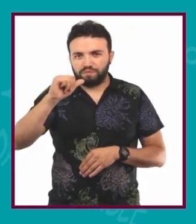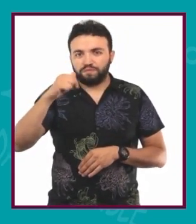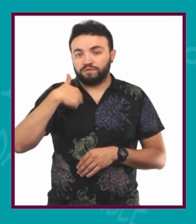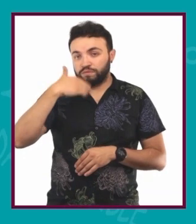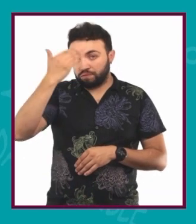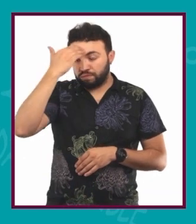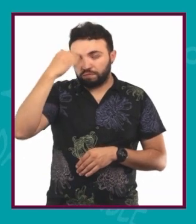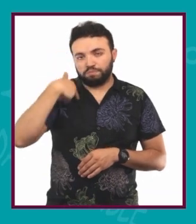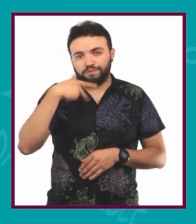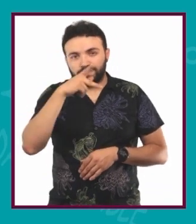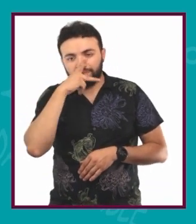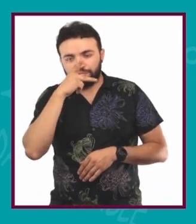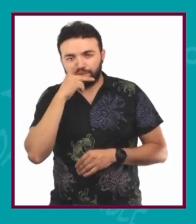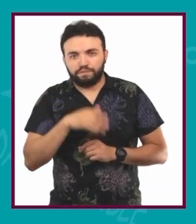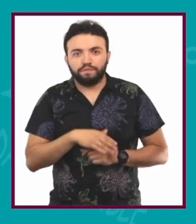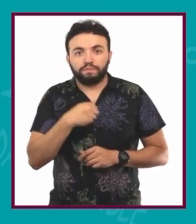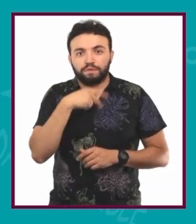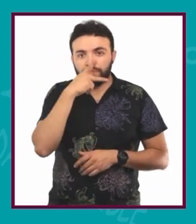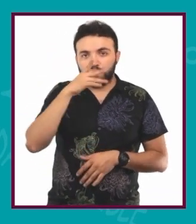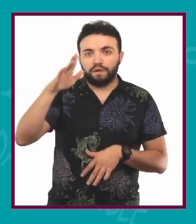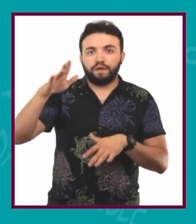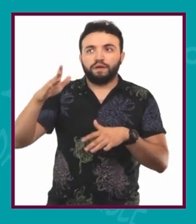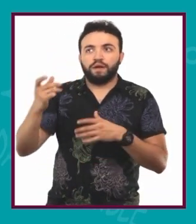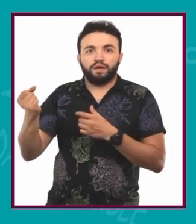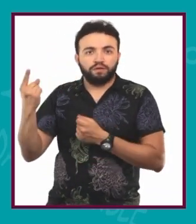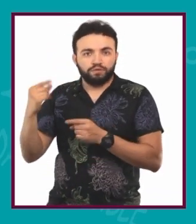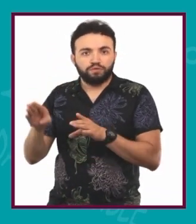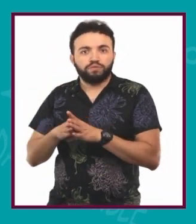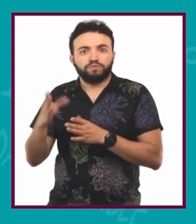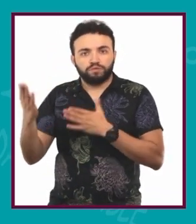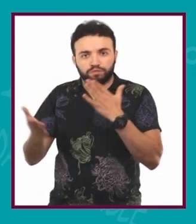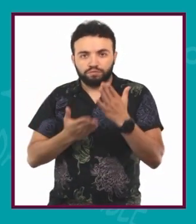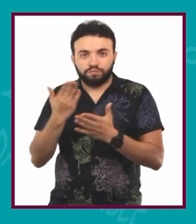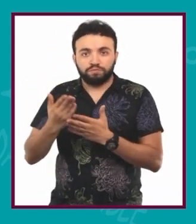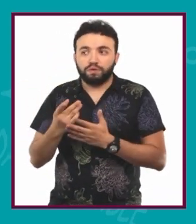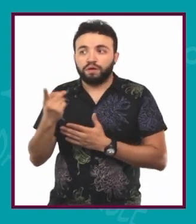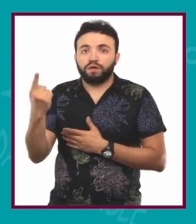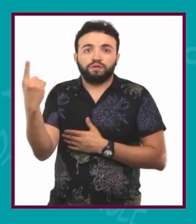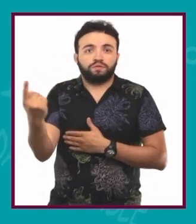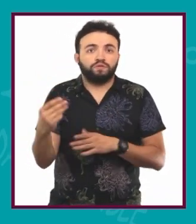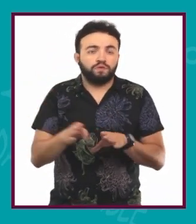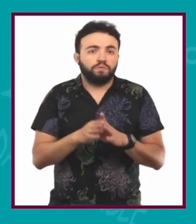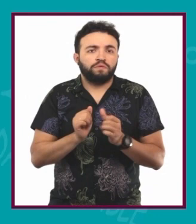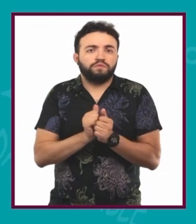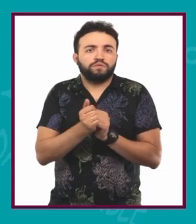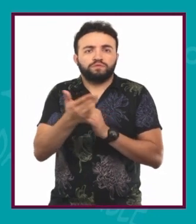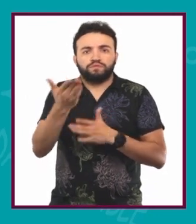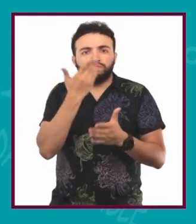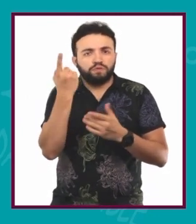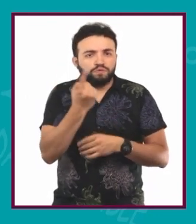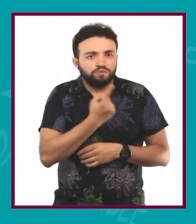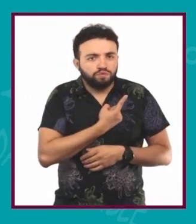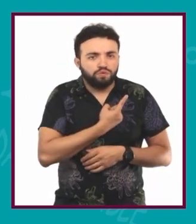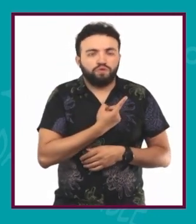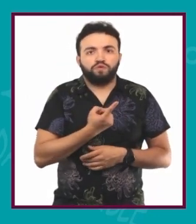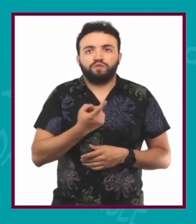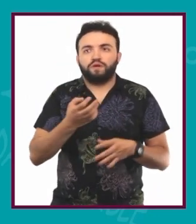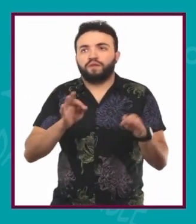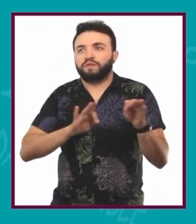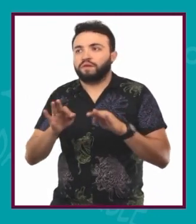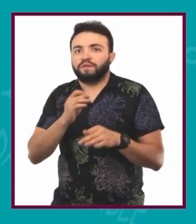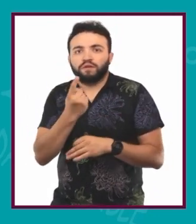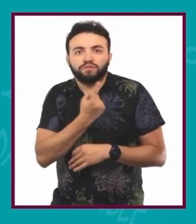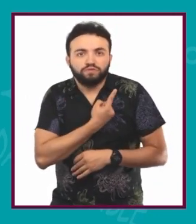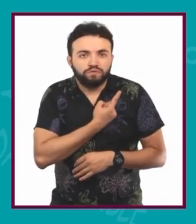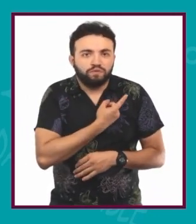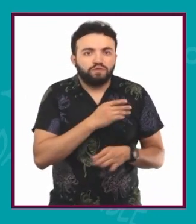En algunas ocasiones mi padre tuvo la oportunidad de estudiar, pero mi abuelo no lo dejó. Por su cuenta, ella empezó a estudiar solo, empezó a trabajar por